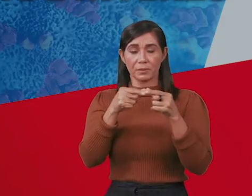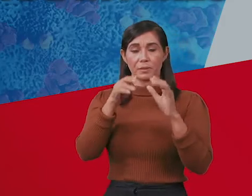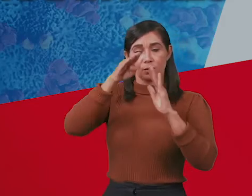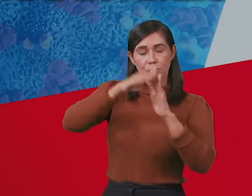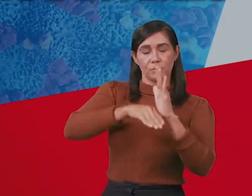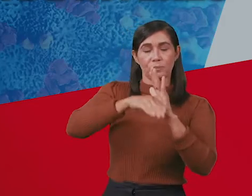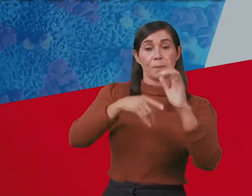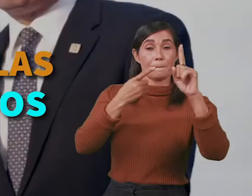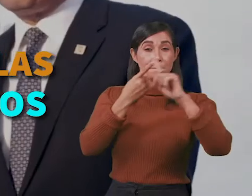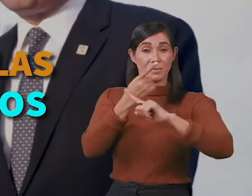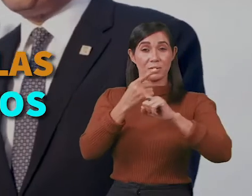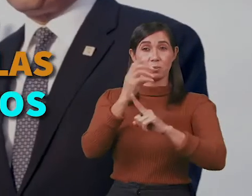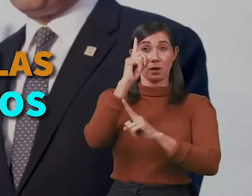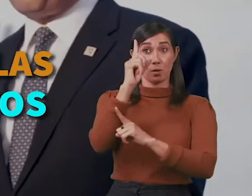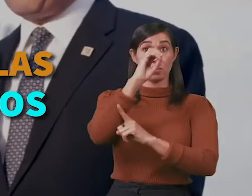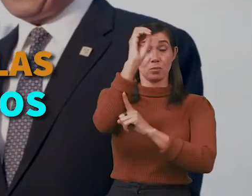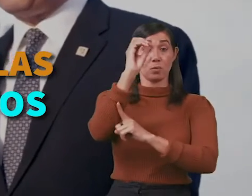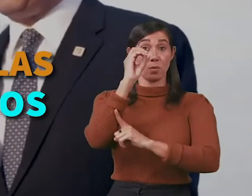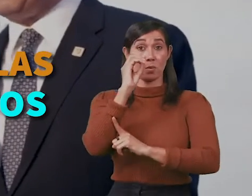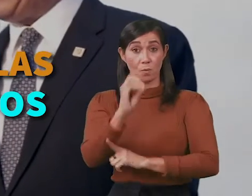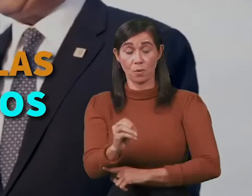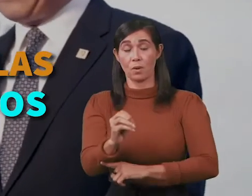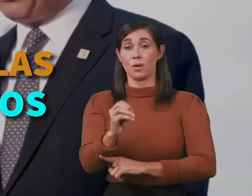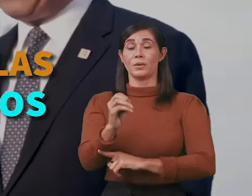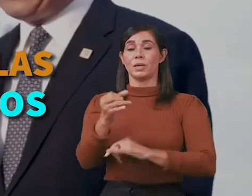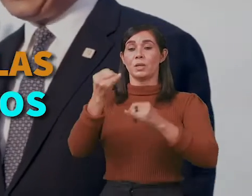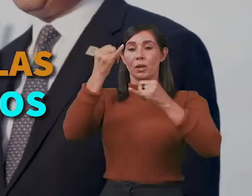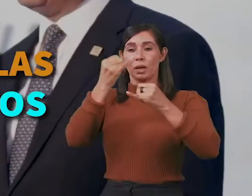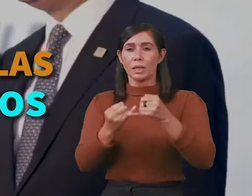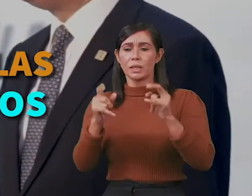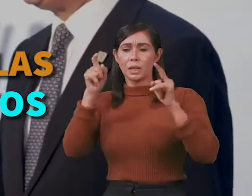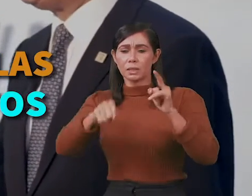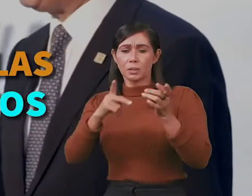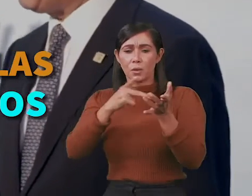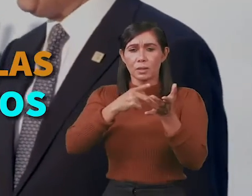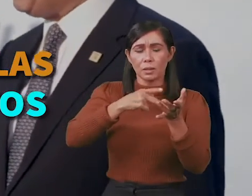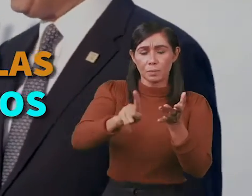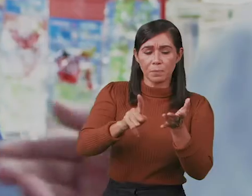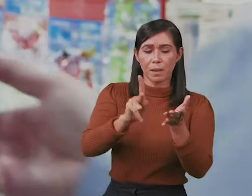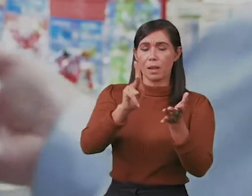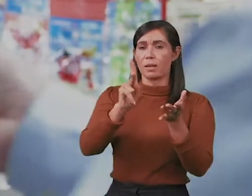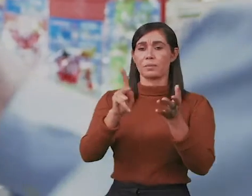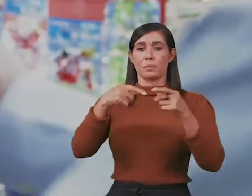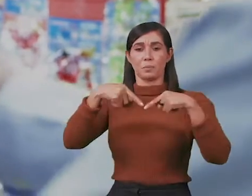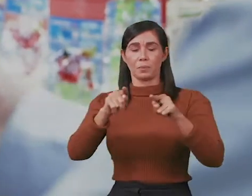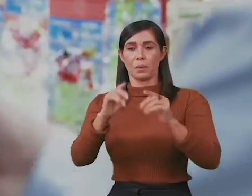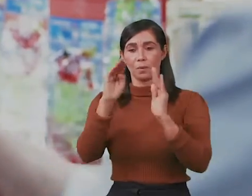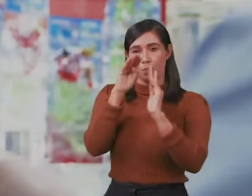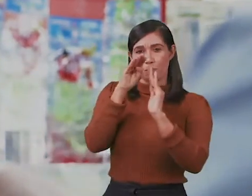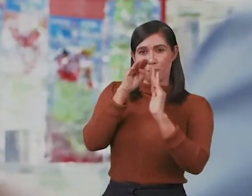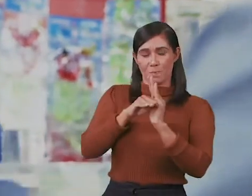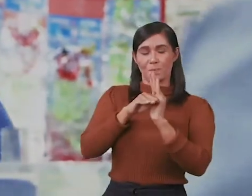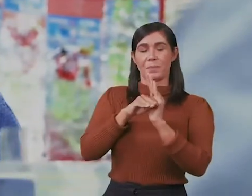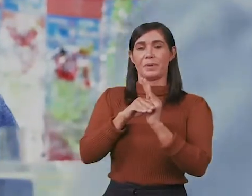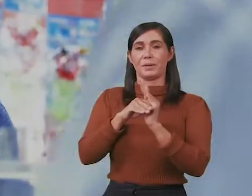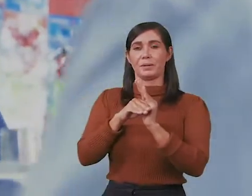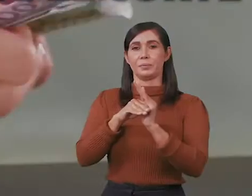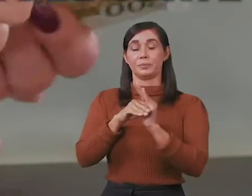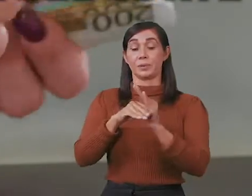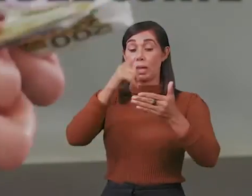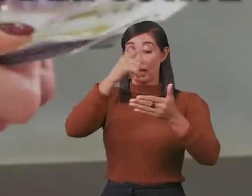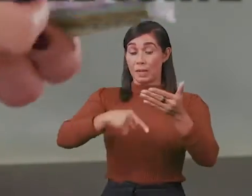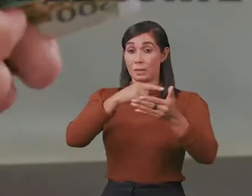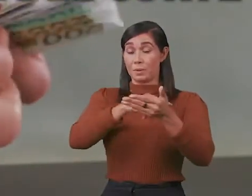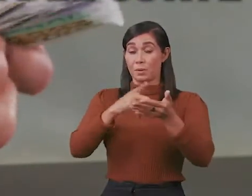% la tasa de interés de financiamiento de los clientes de las tarjetas de créditos comerciales, visa negocios y visa empresarial.